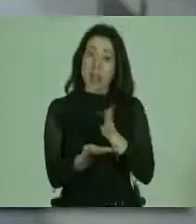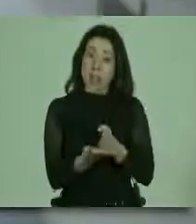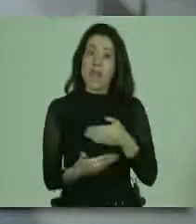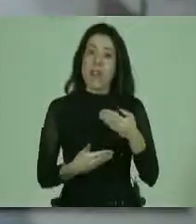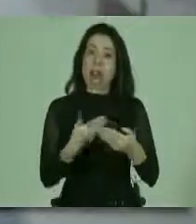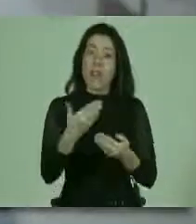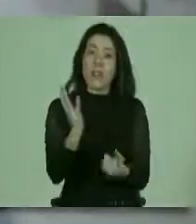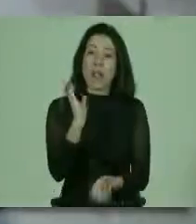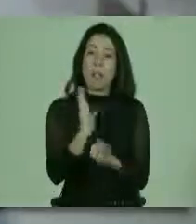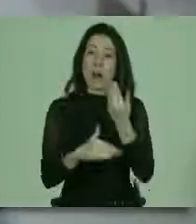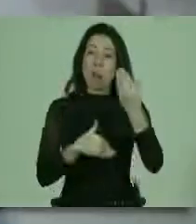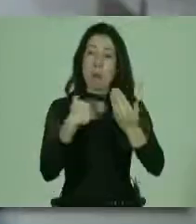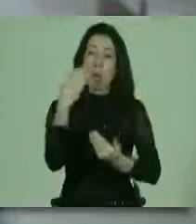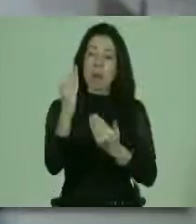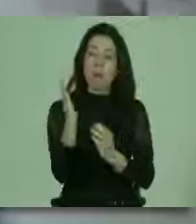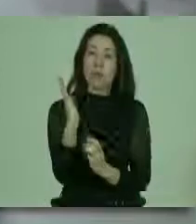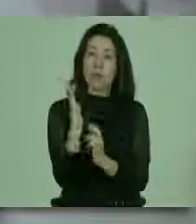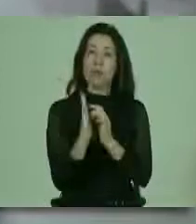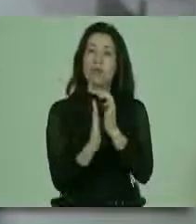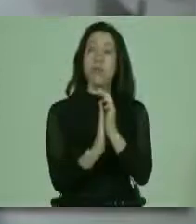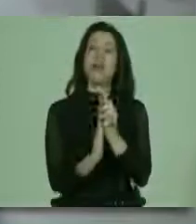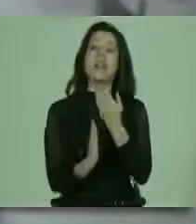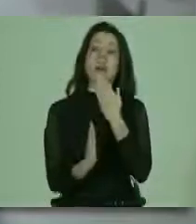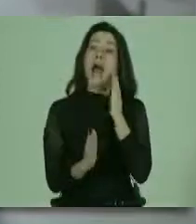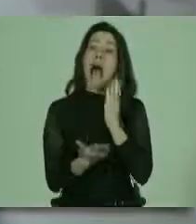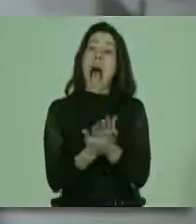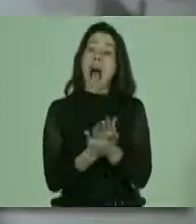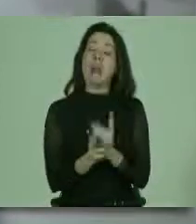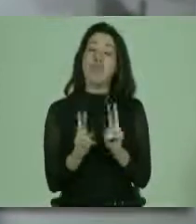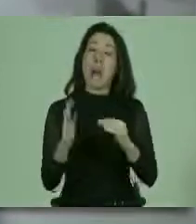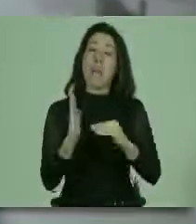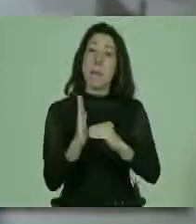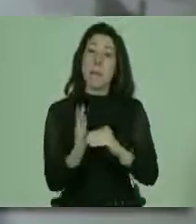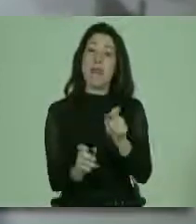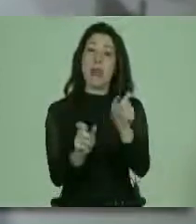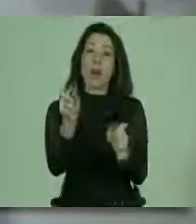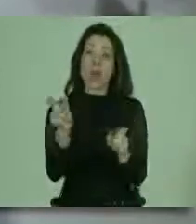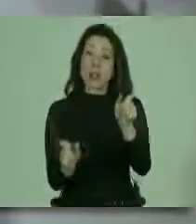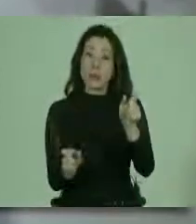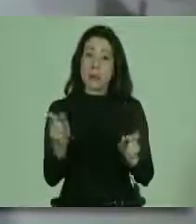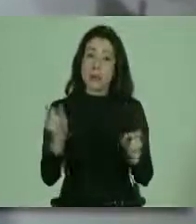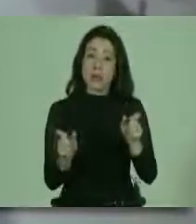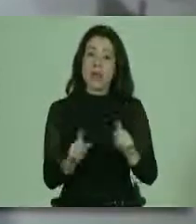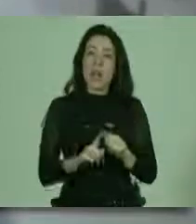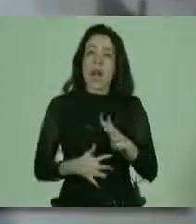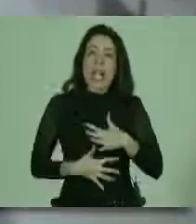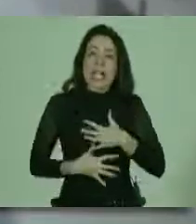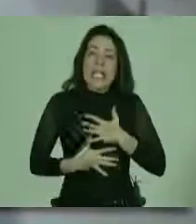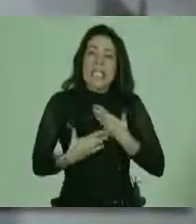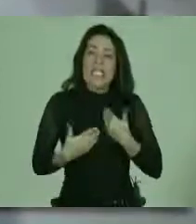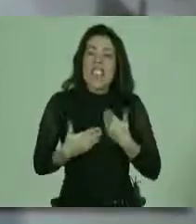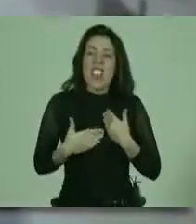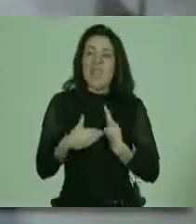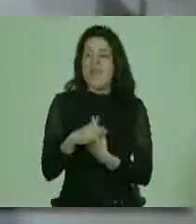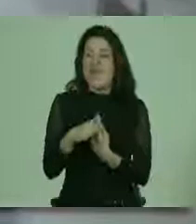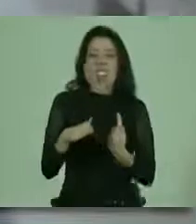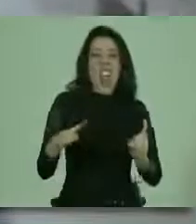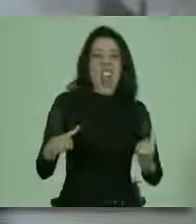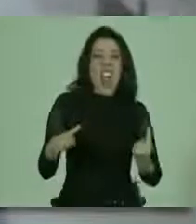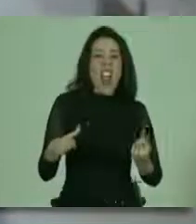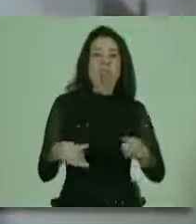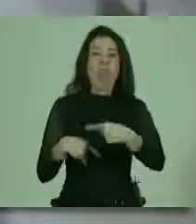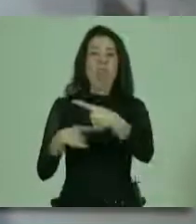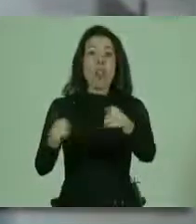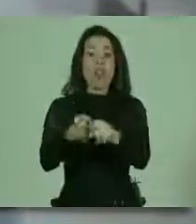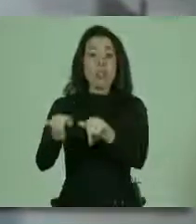avanzar en modernidad, en prosperidad, sino que también hay una deuda con aquellas personas que se sienten alejadas del resto de sus